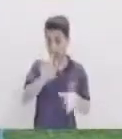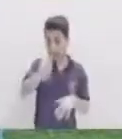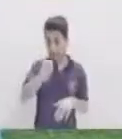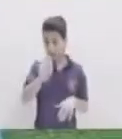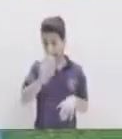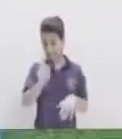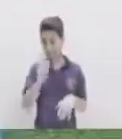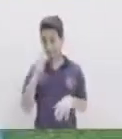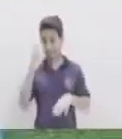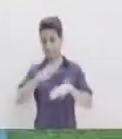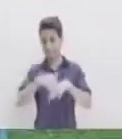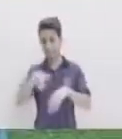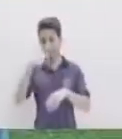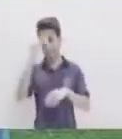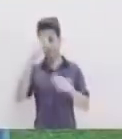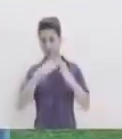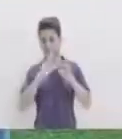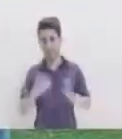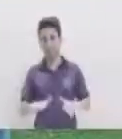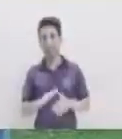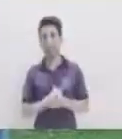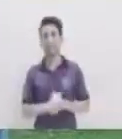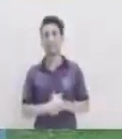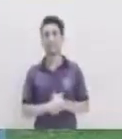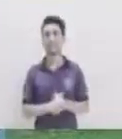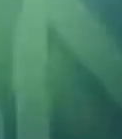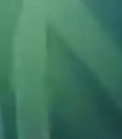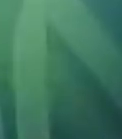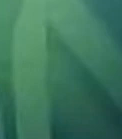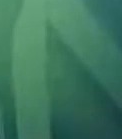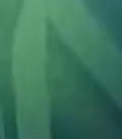muevan De donde están Porque ya seguimos Con más de su programa Aprenda en Casa